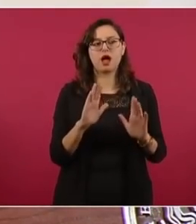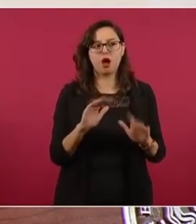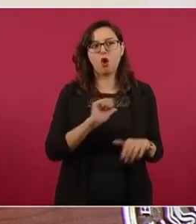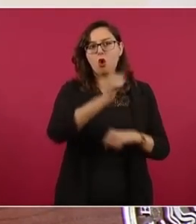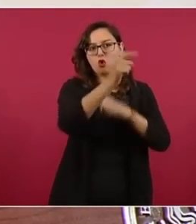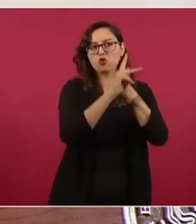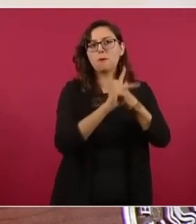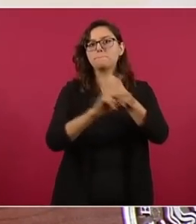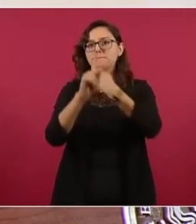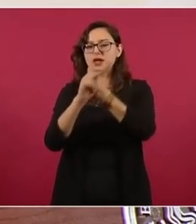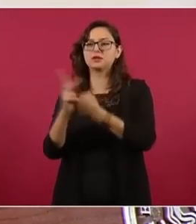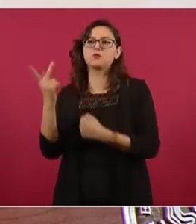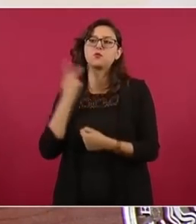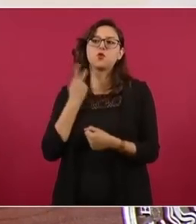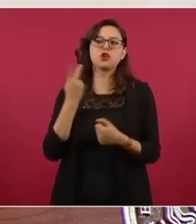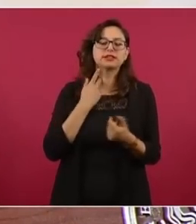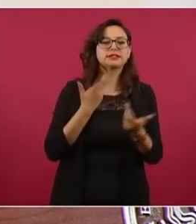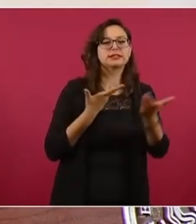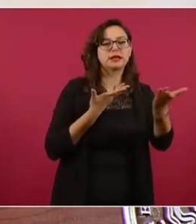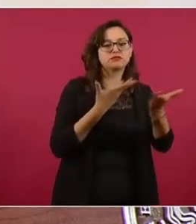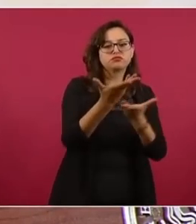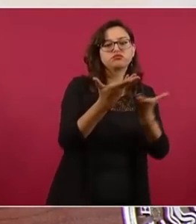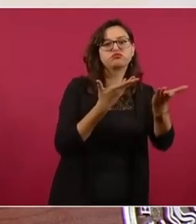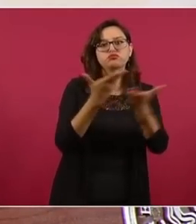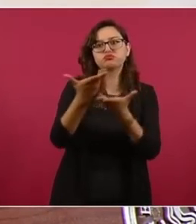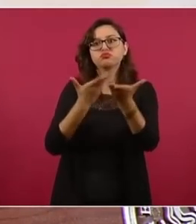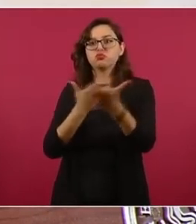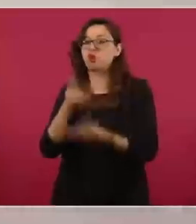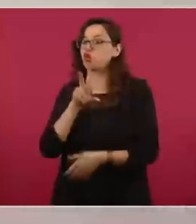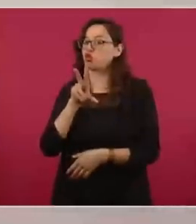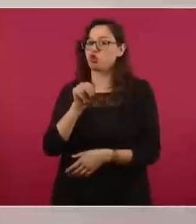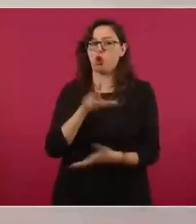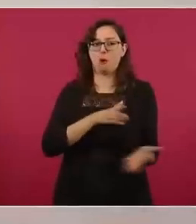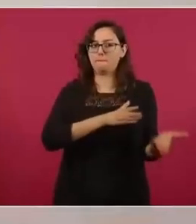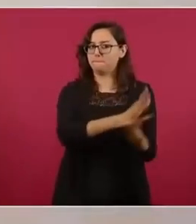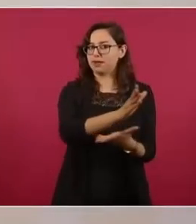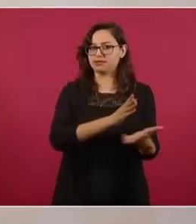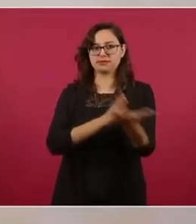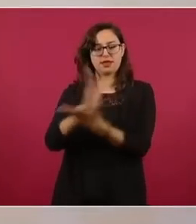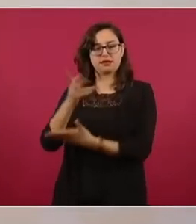con apego a principios. Sí,